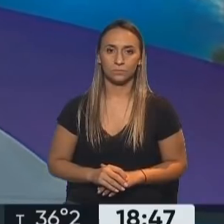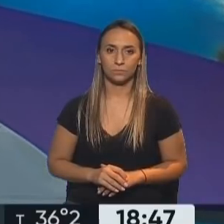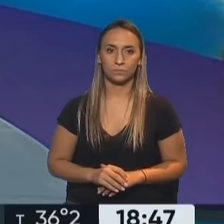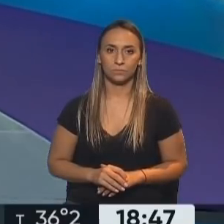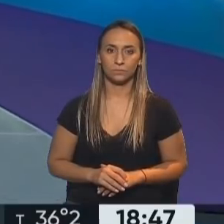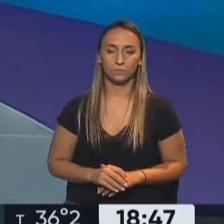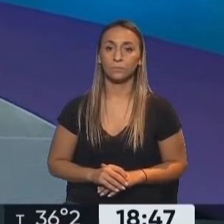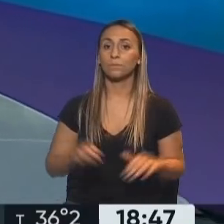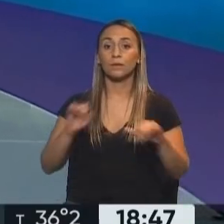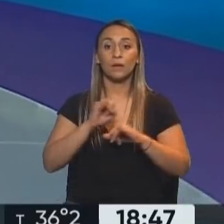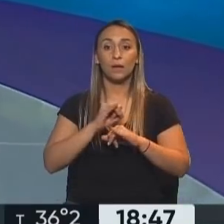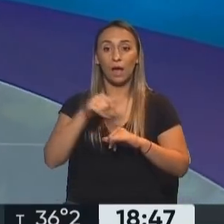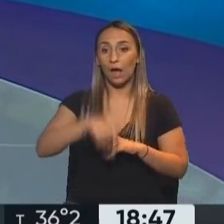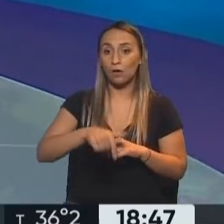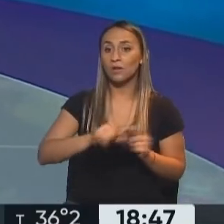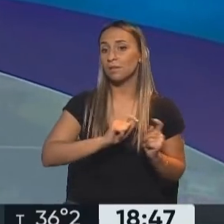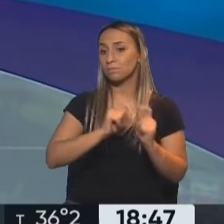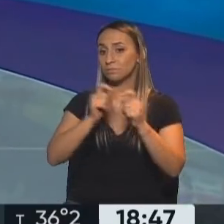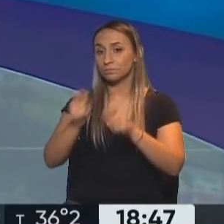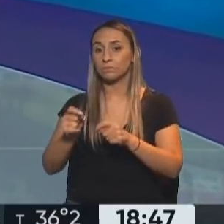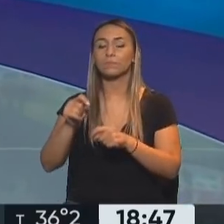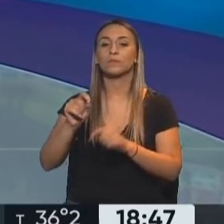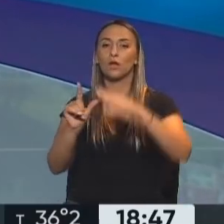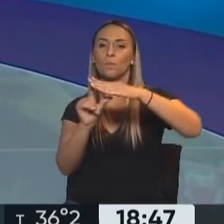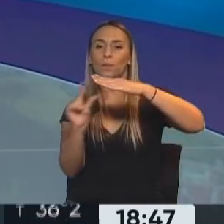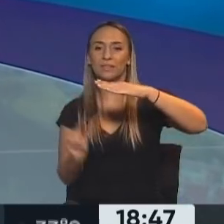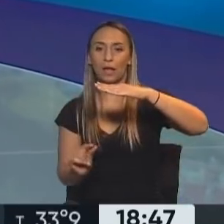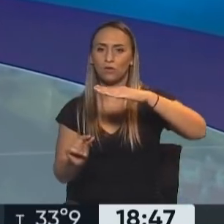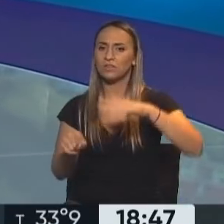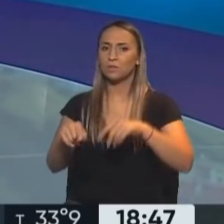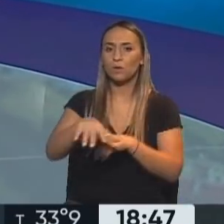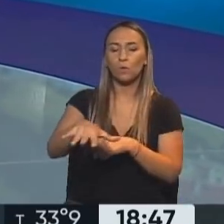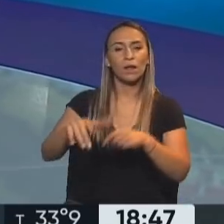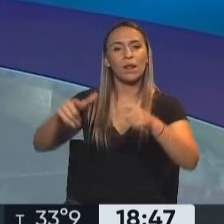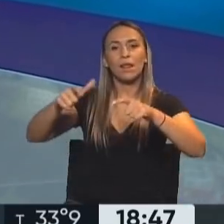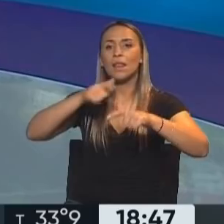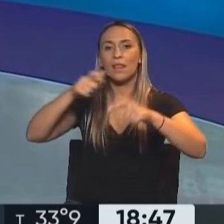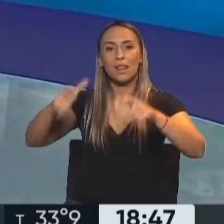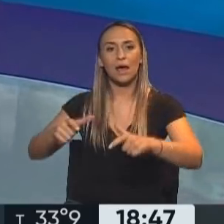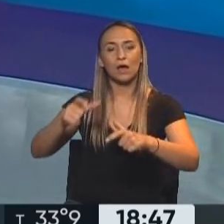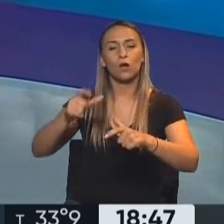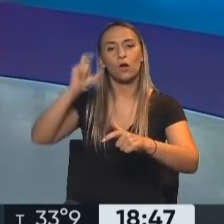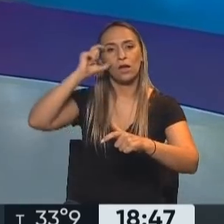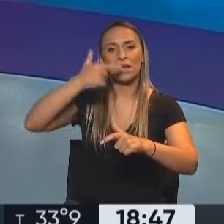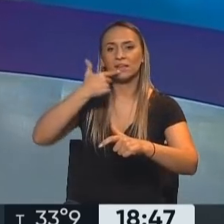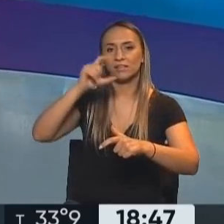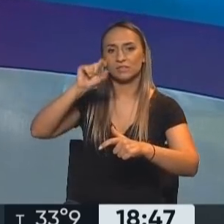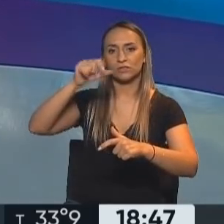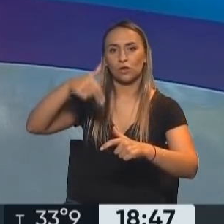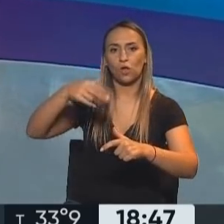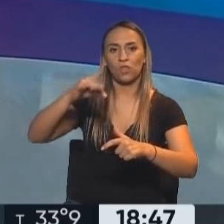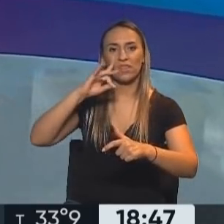La información nos lleva a la Patagonia, a lo que ocurrió en el lago escondido con estas agresiones que ya fueron